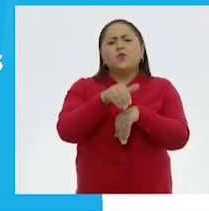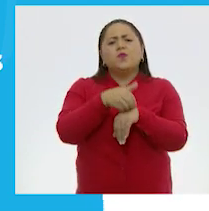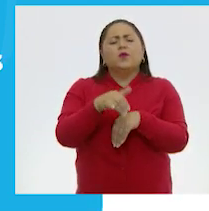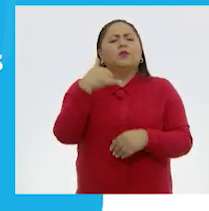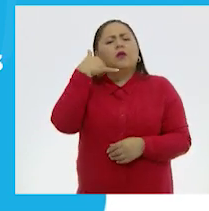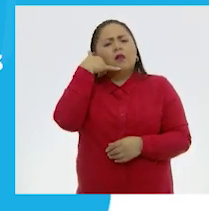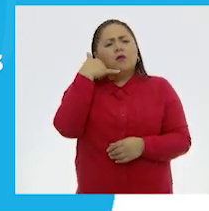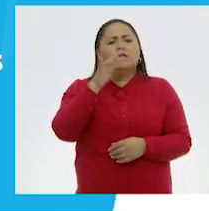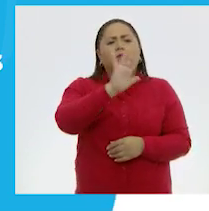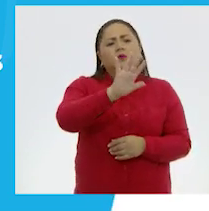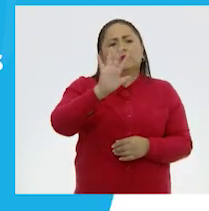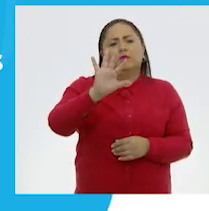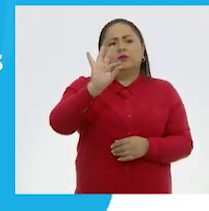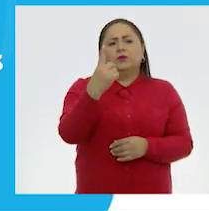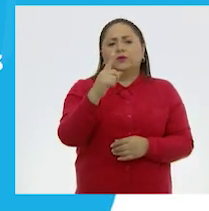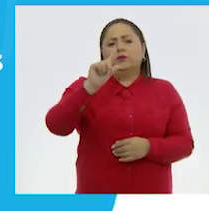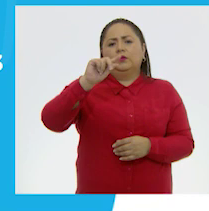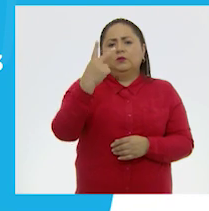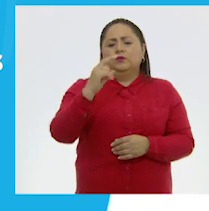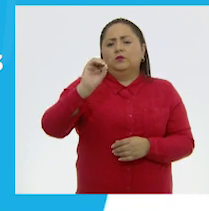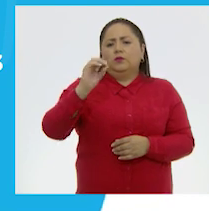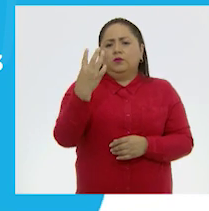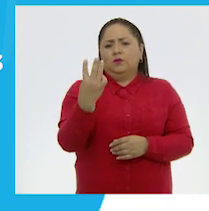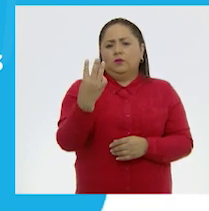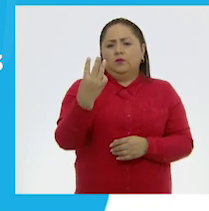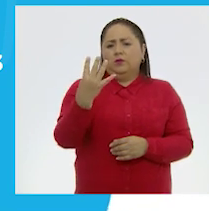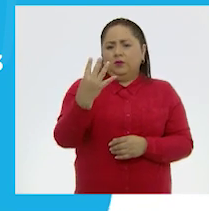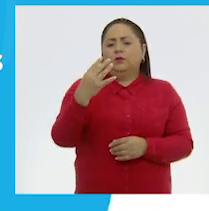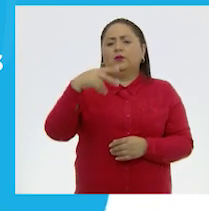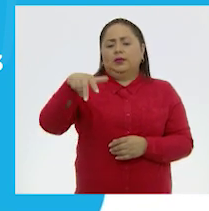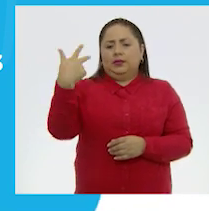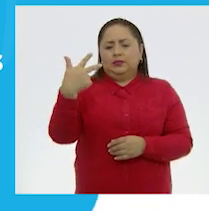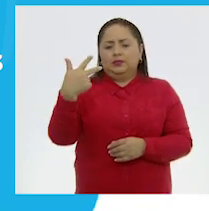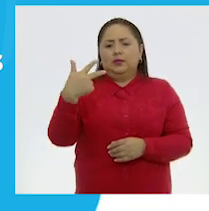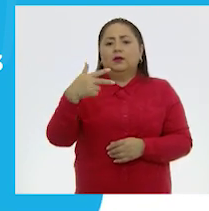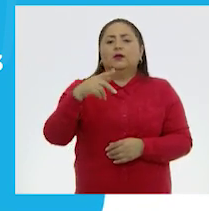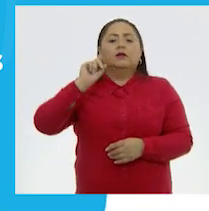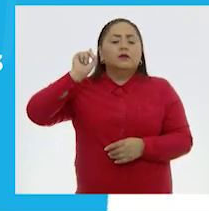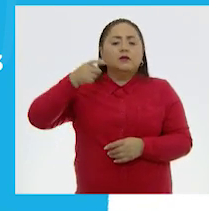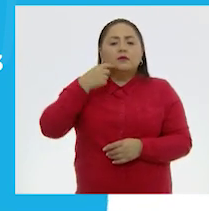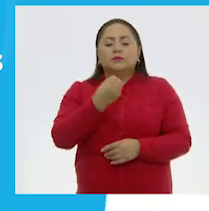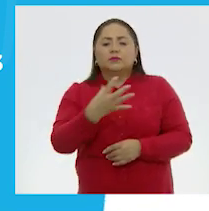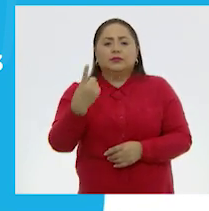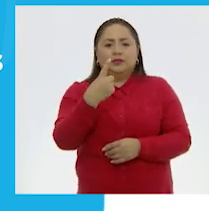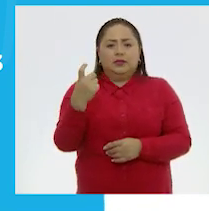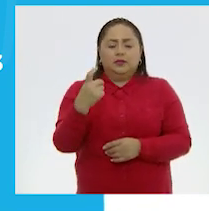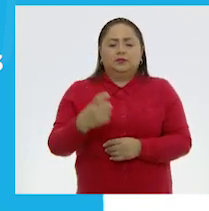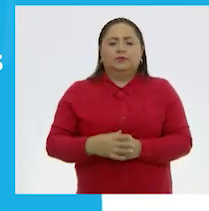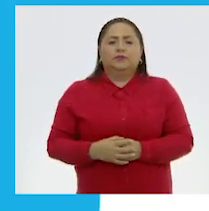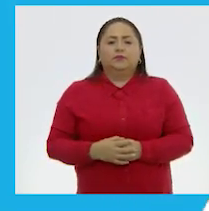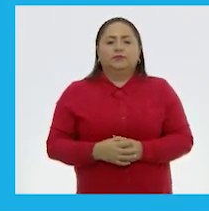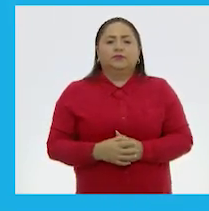teléfono 5541-720413. ¡100 líneas!